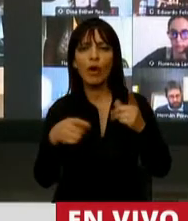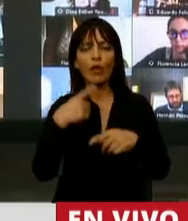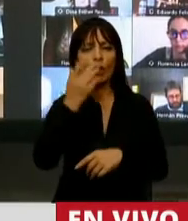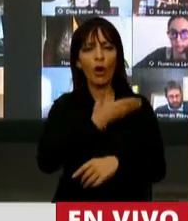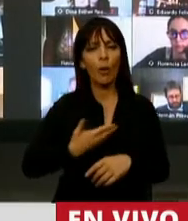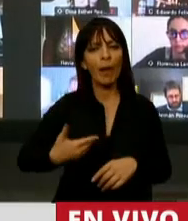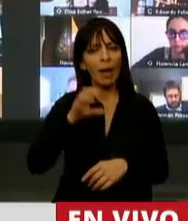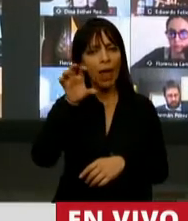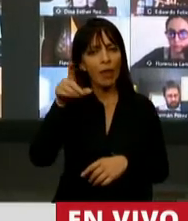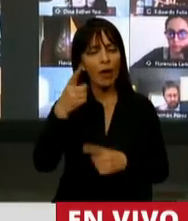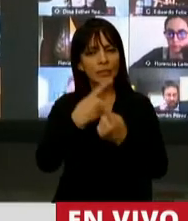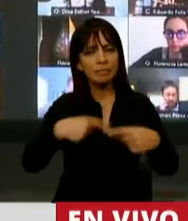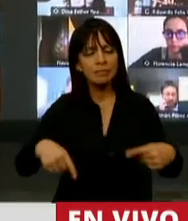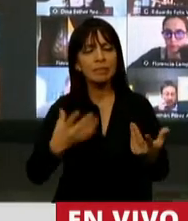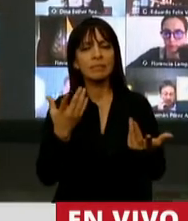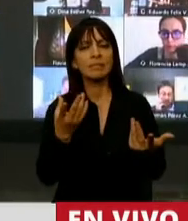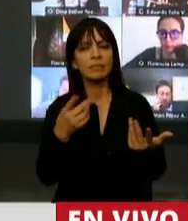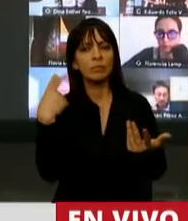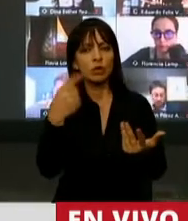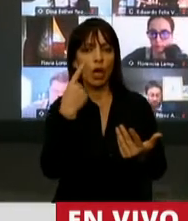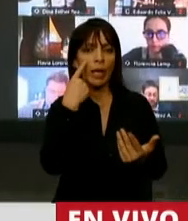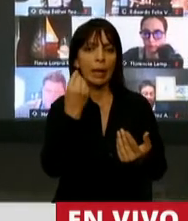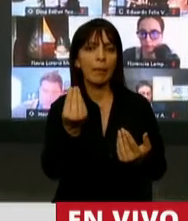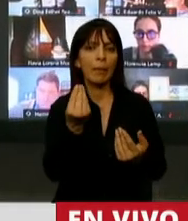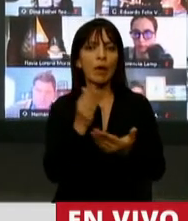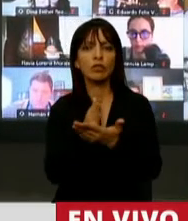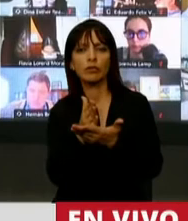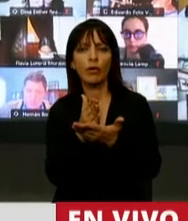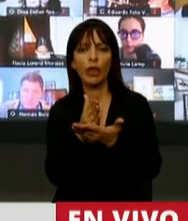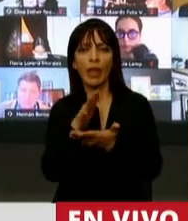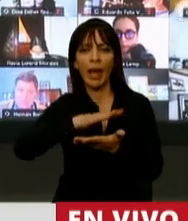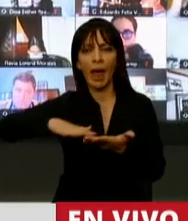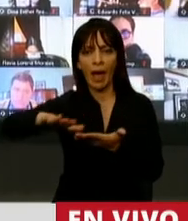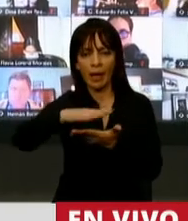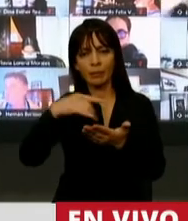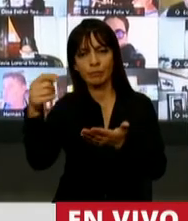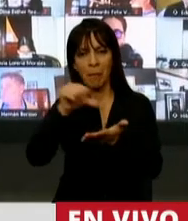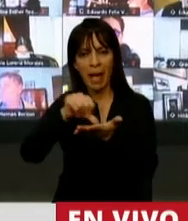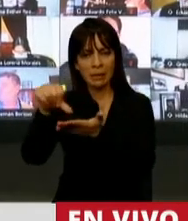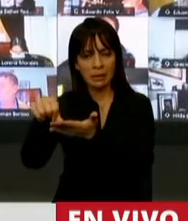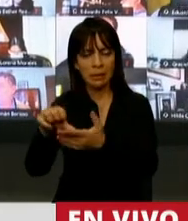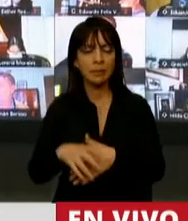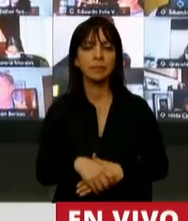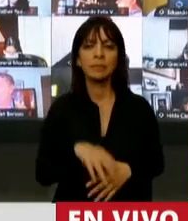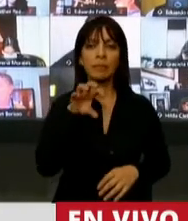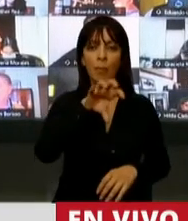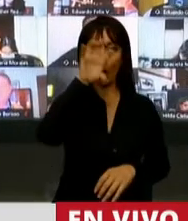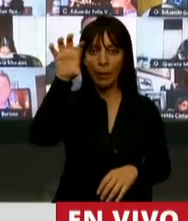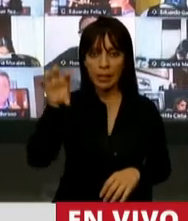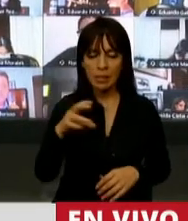tema trascendente para todos aquellos que vivimos en zonas de frontera. Aquellas provincias que estamos